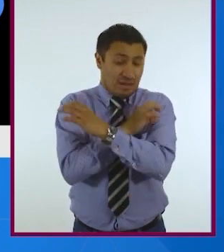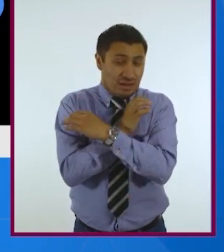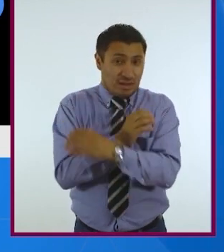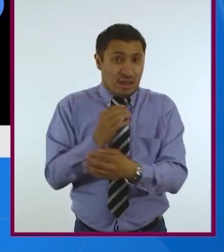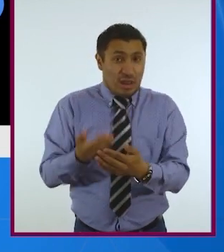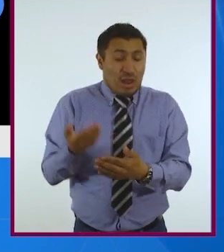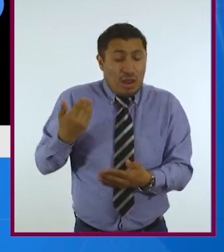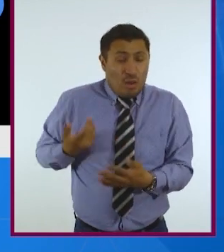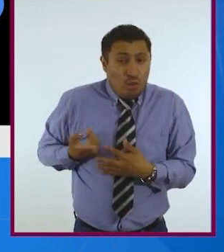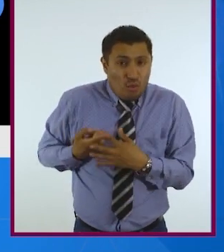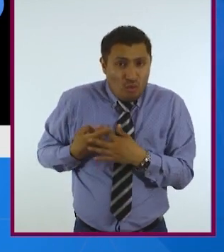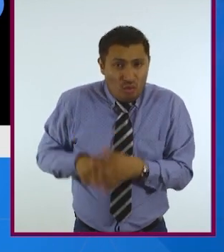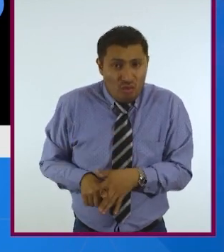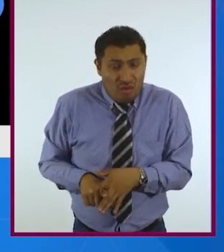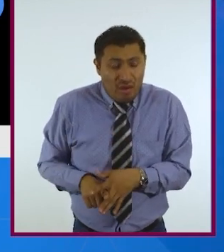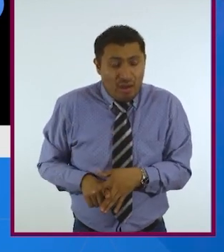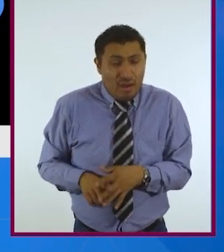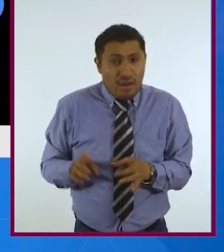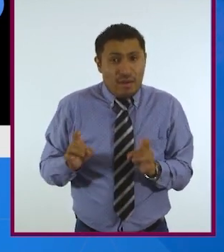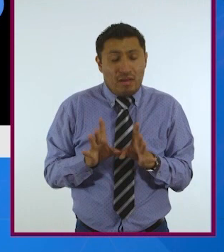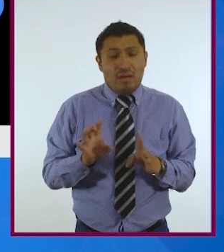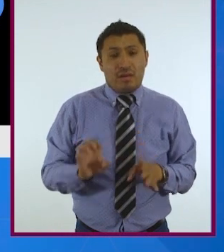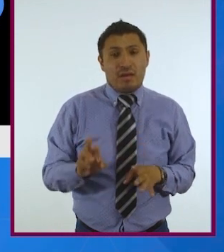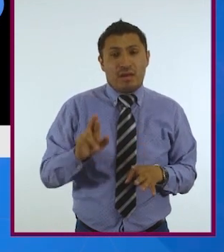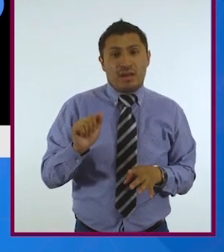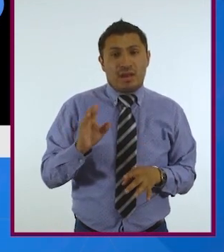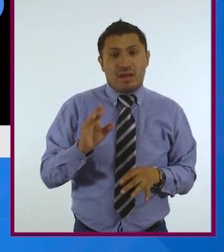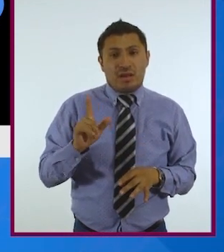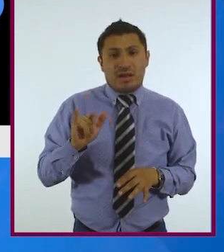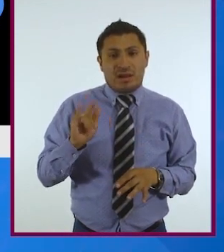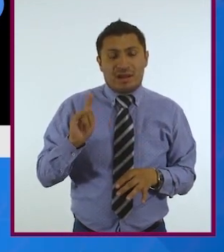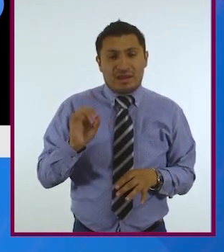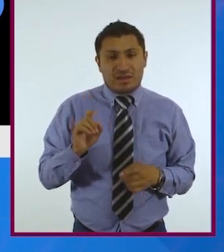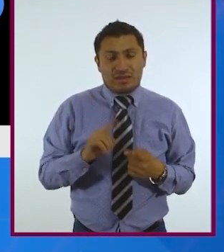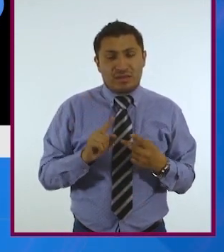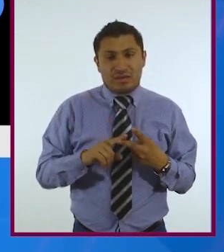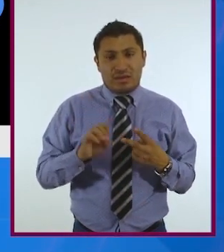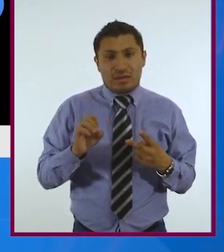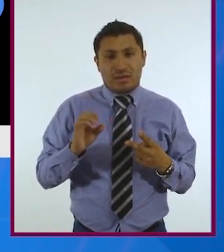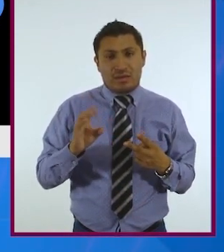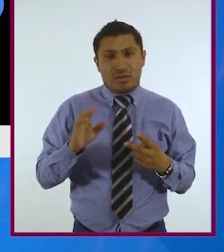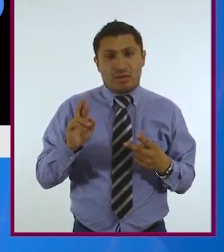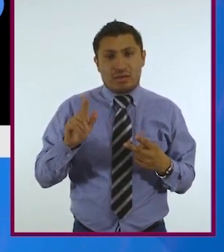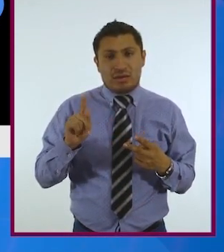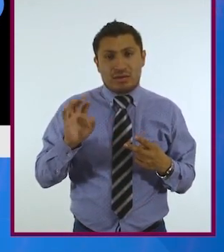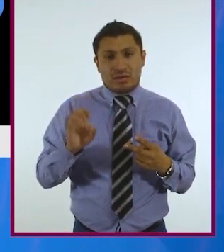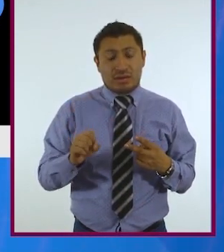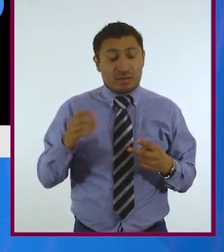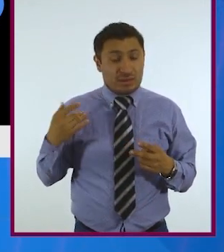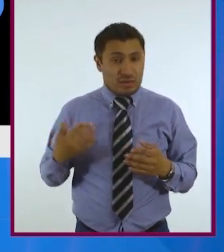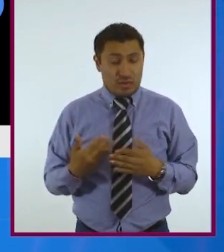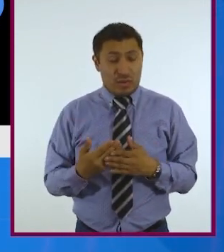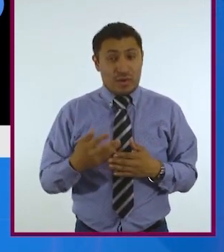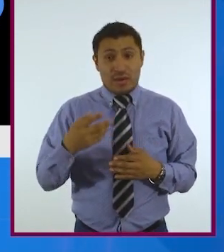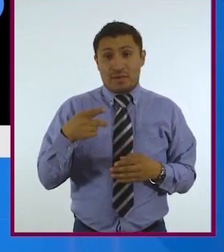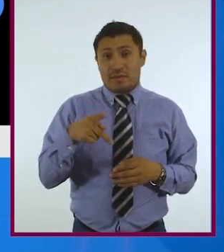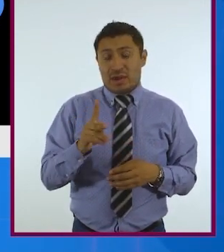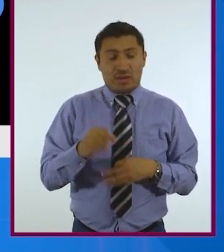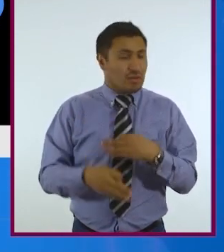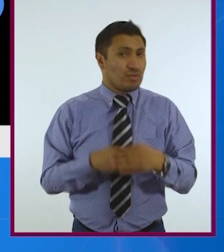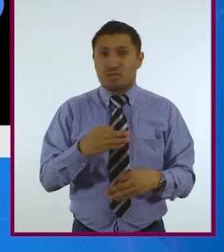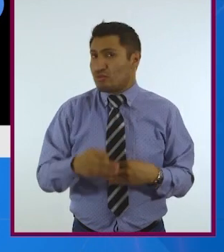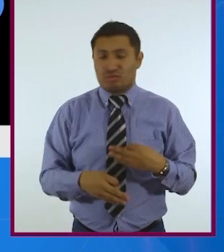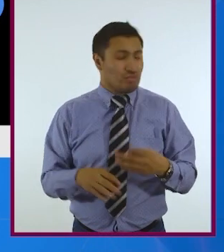surgimientos, digamos, con Heráclito y Sócrates a la fecha. Ahora, no toda la gente tiene la oportunidad